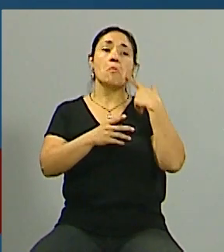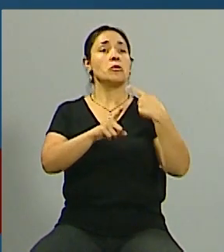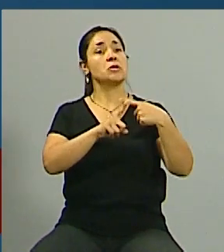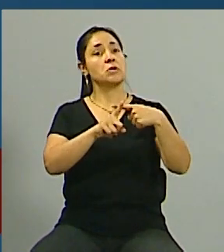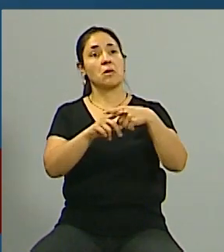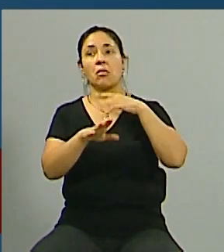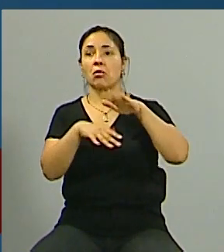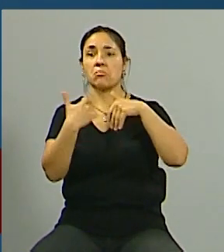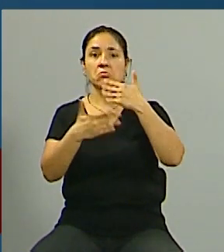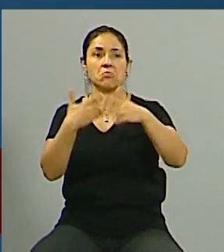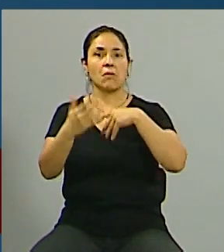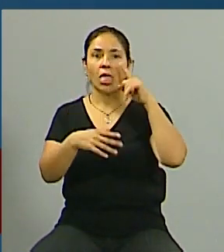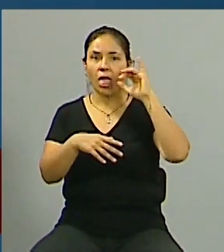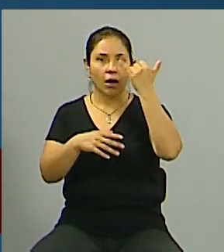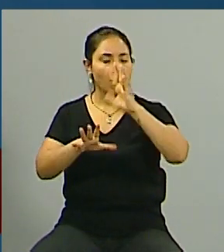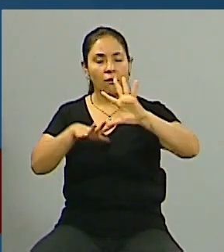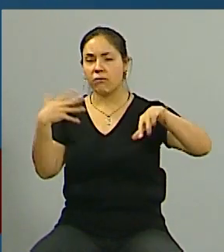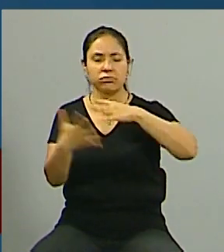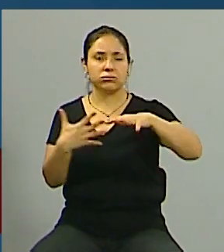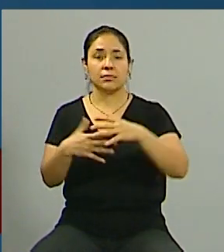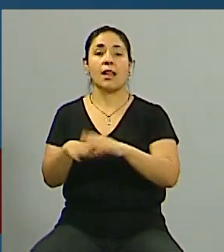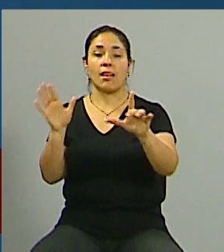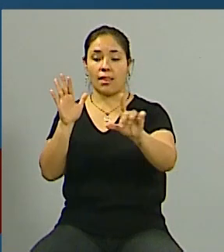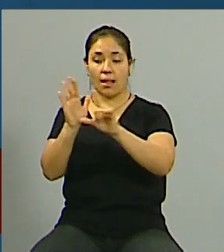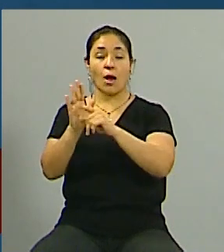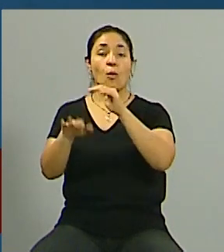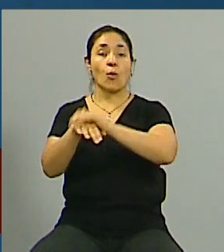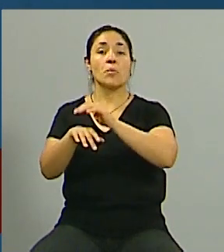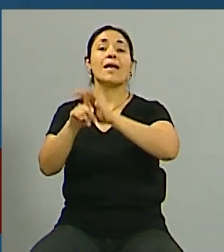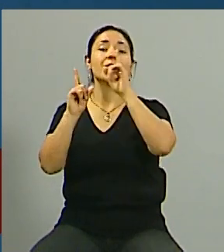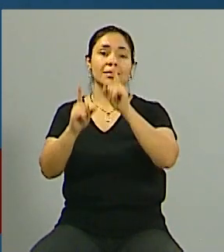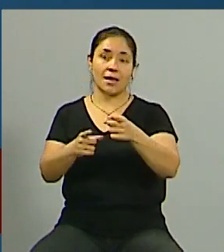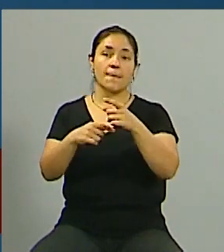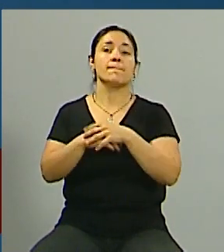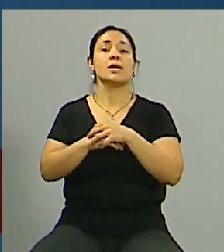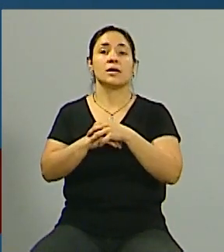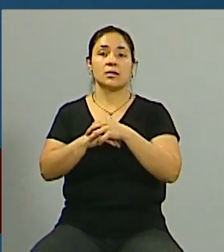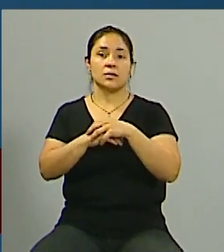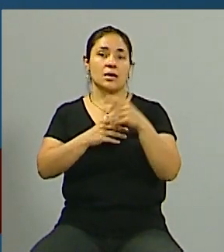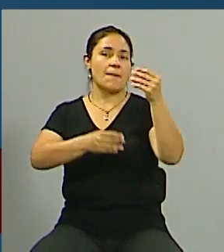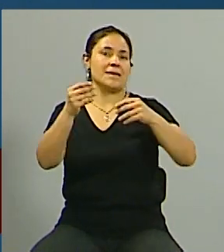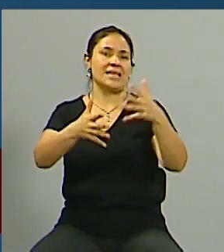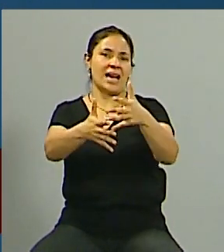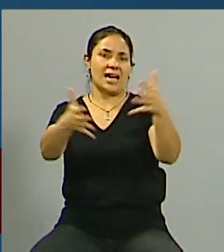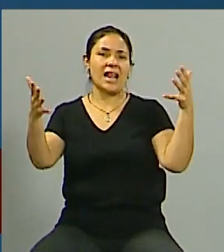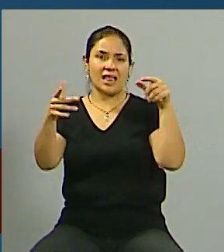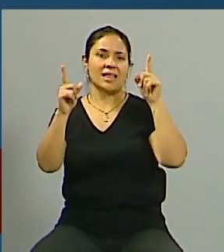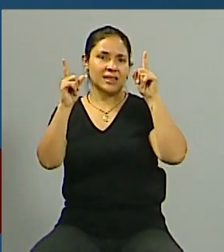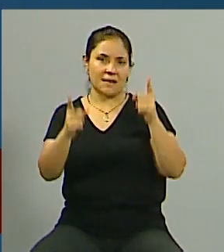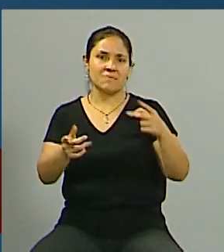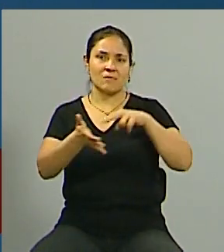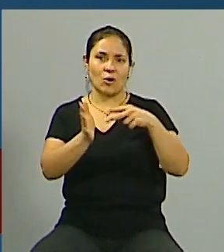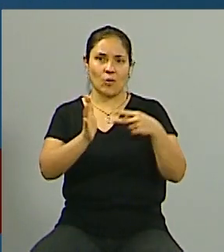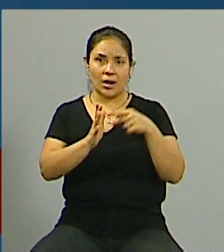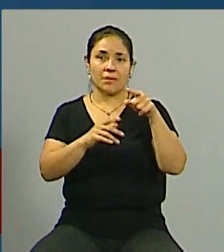no solamente es la ley lo que genera estos efectos, sino también todo el peso que generan también las grandes corporaciones inmobiliarias. Entonces,